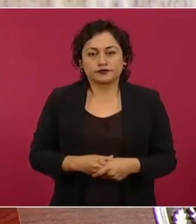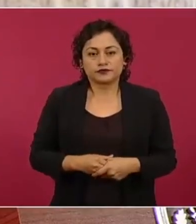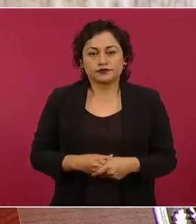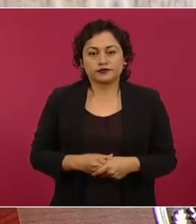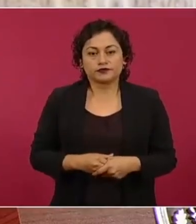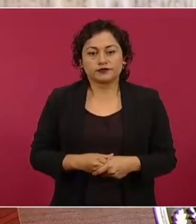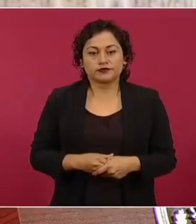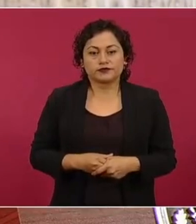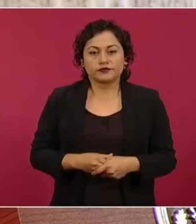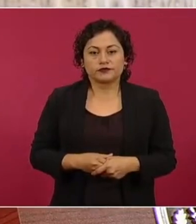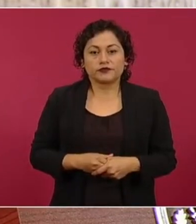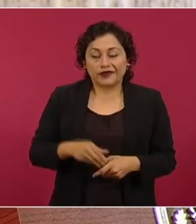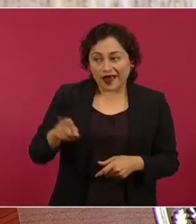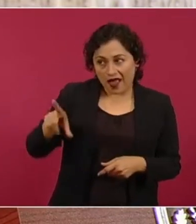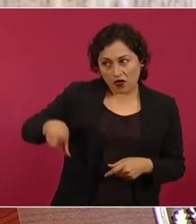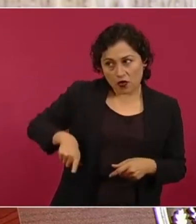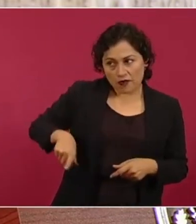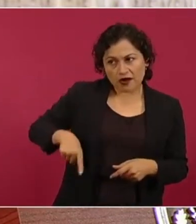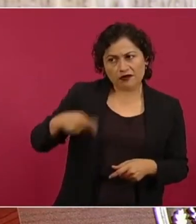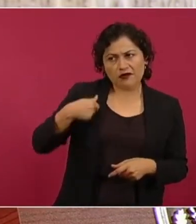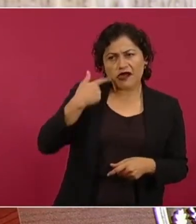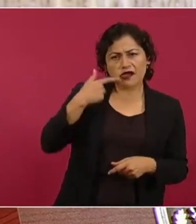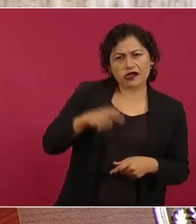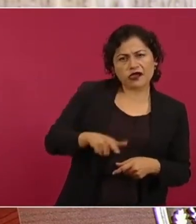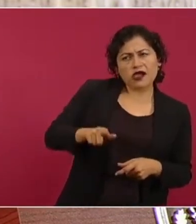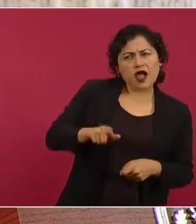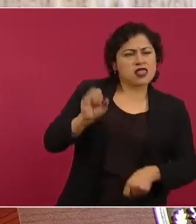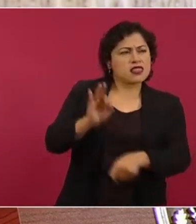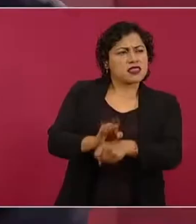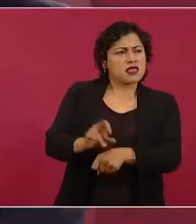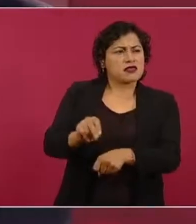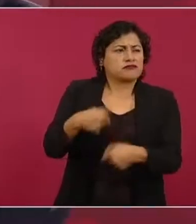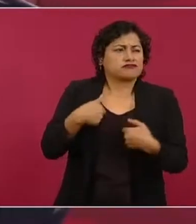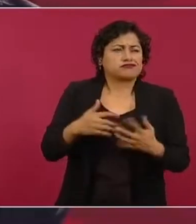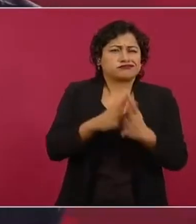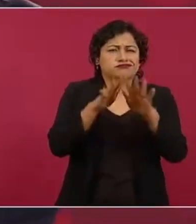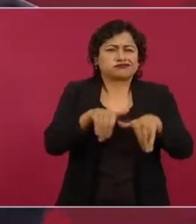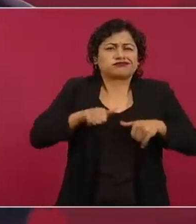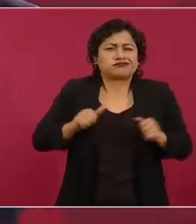a quien está en el gobierno. O no hemos conspirado lo suficiente.